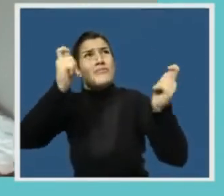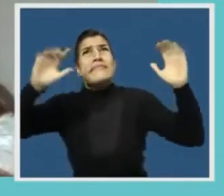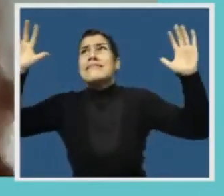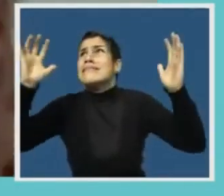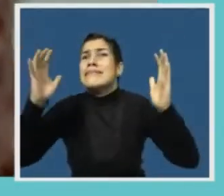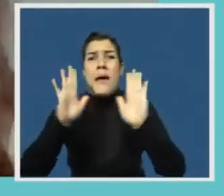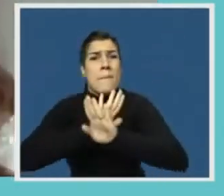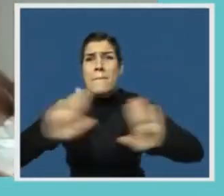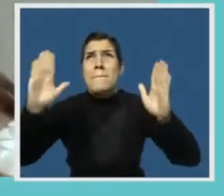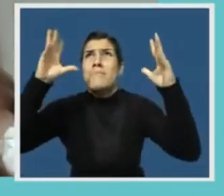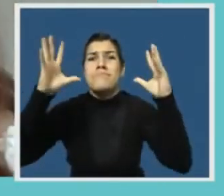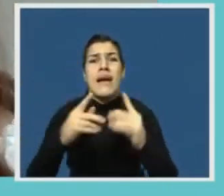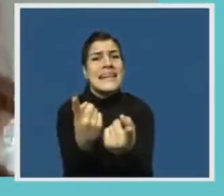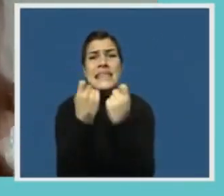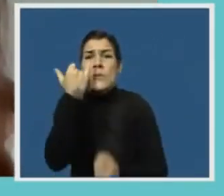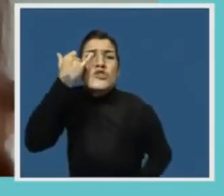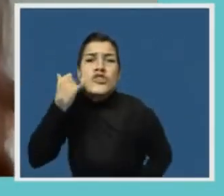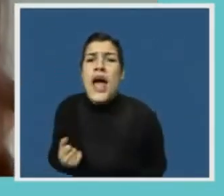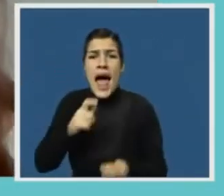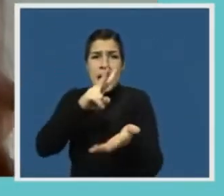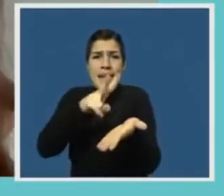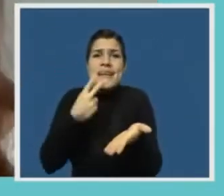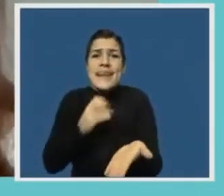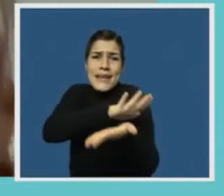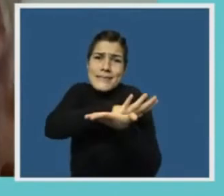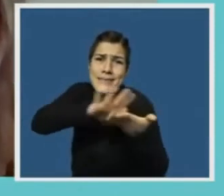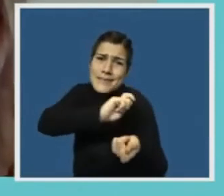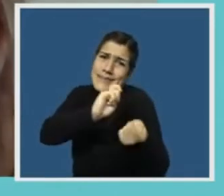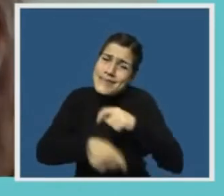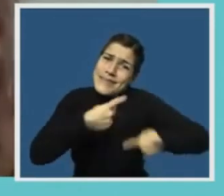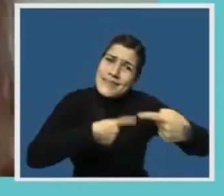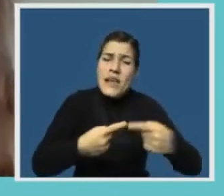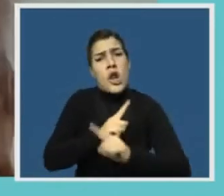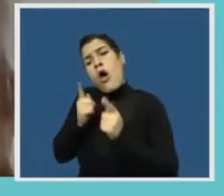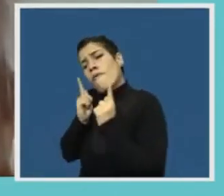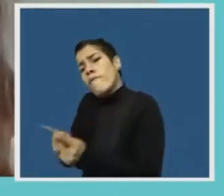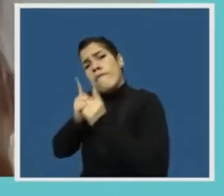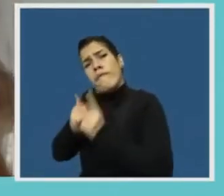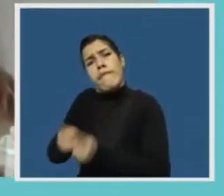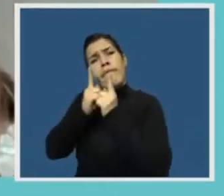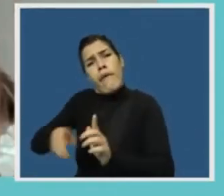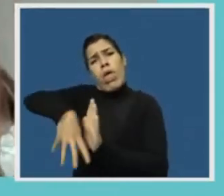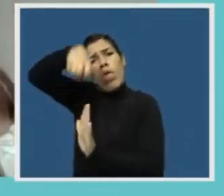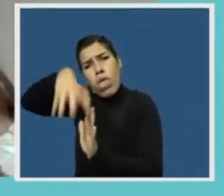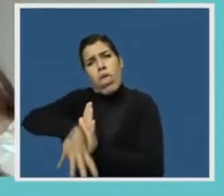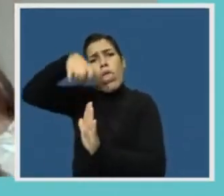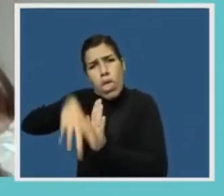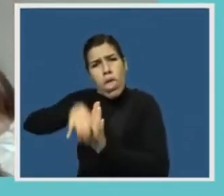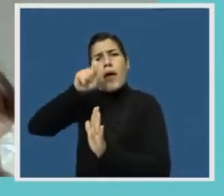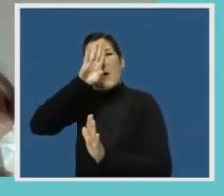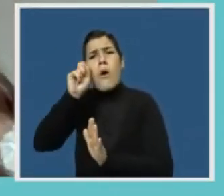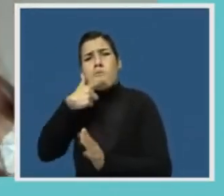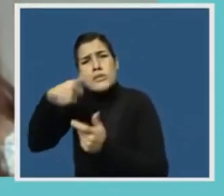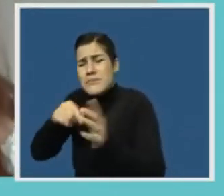necesitamos transicionar hacia energías renovables y no seguir fomentando la explotación y el uso de combustibles